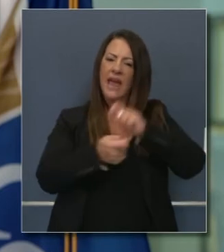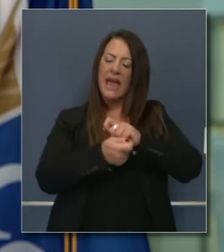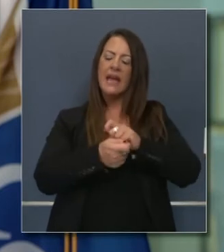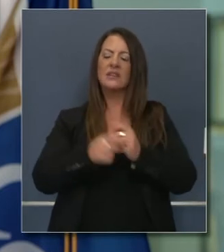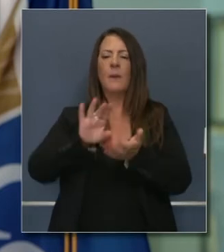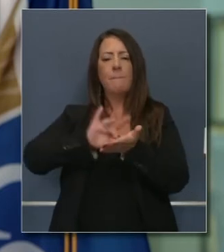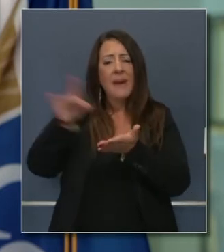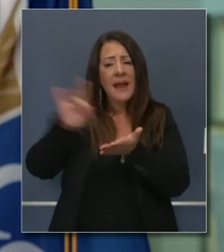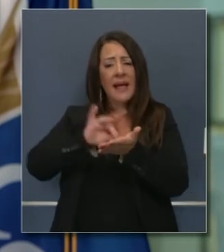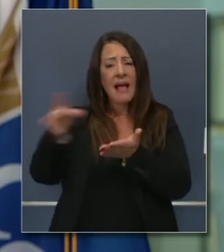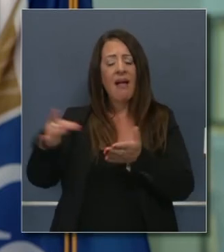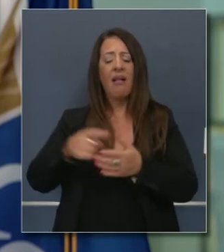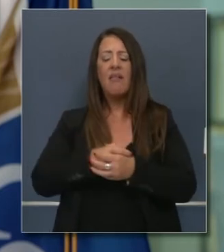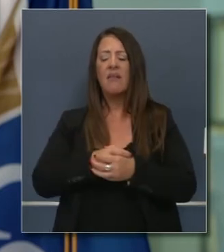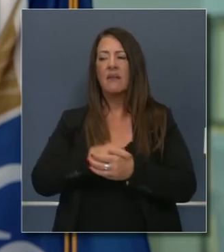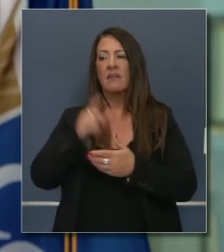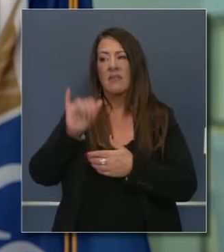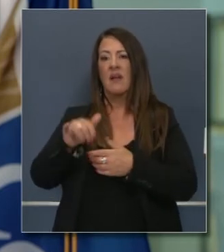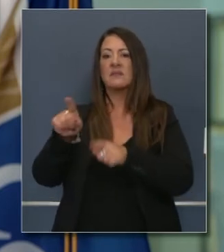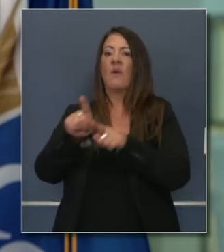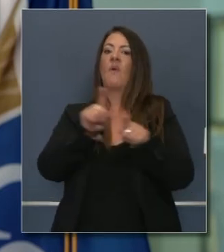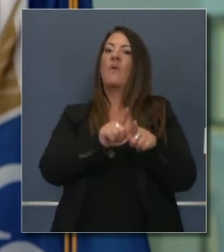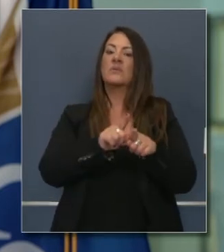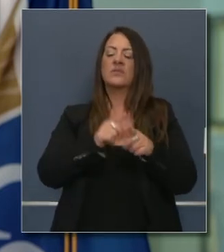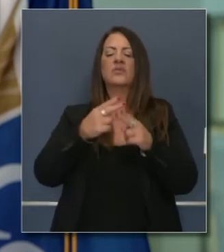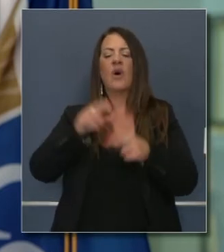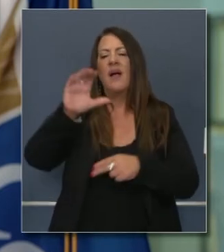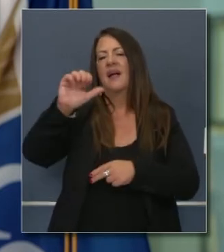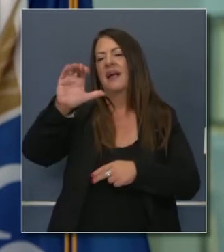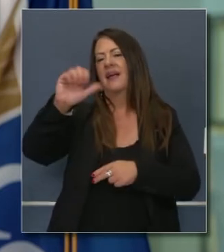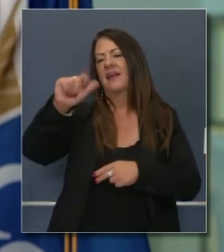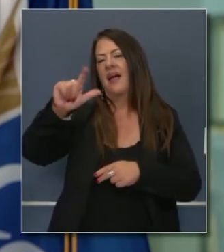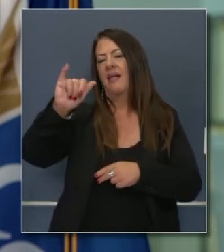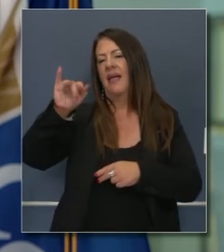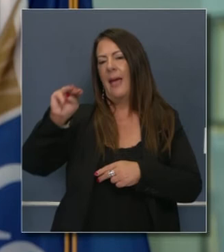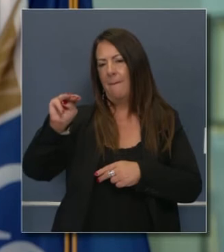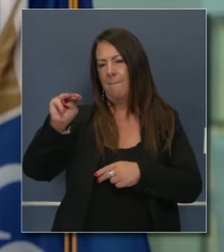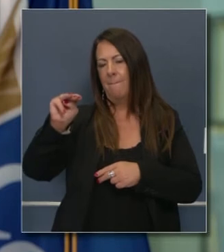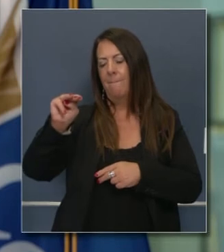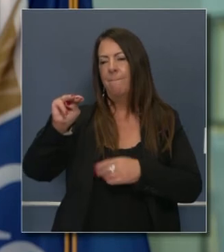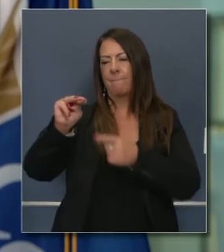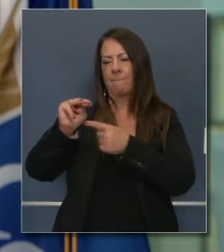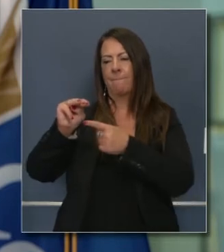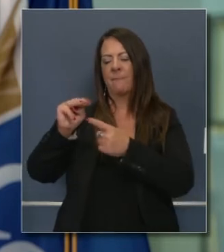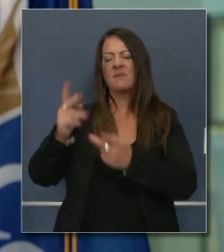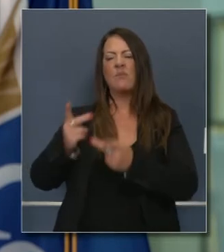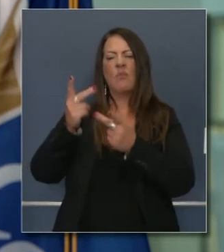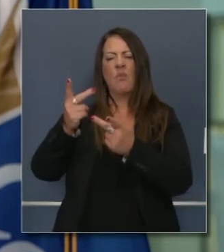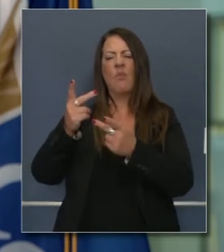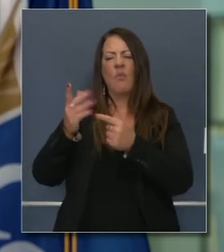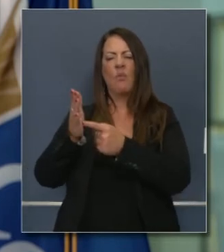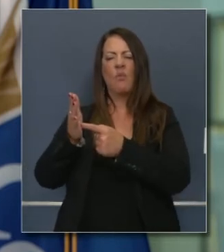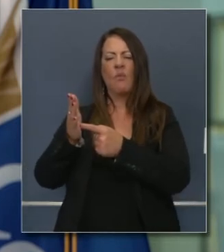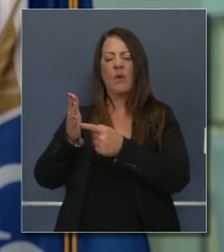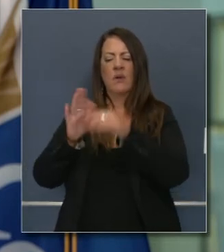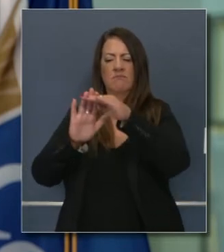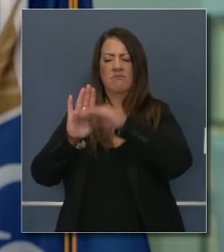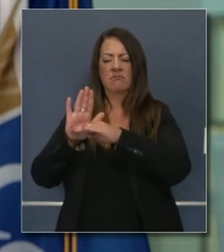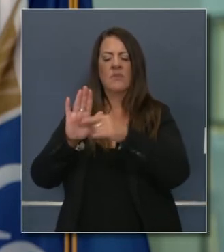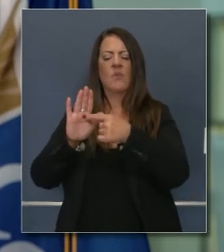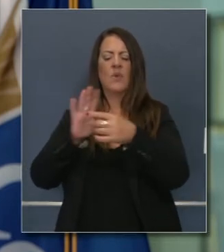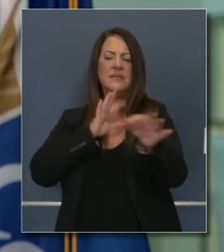reformar el sistema medical y es una parte importante de la propuesta CalAIM que acabo de mencionar y seguiremos